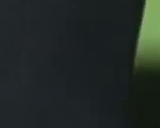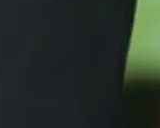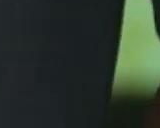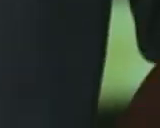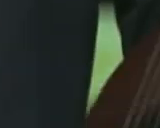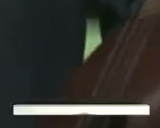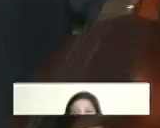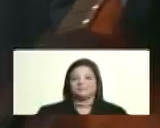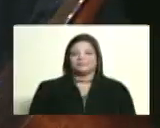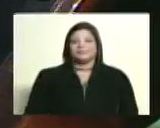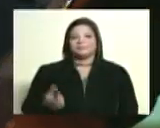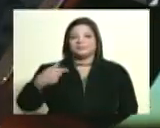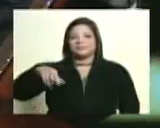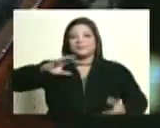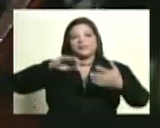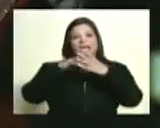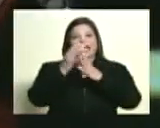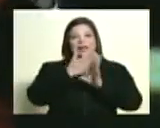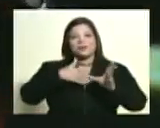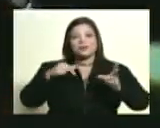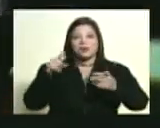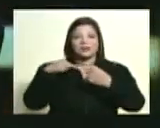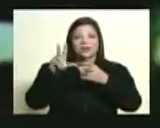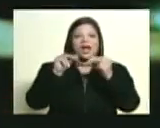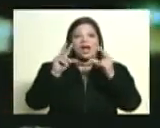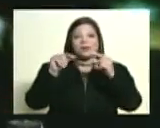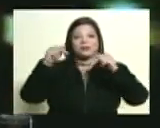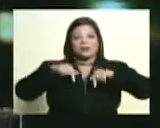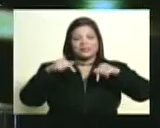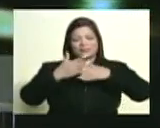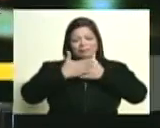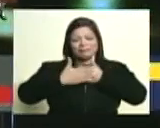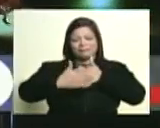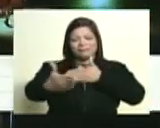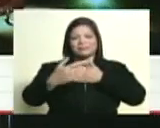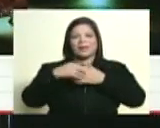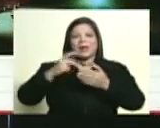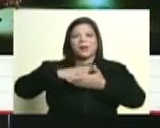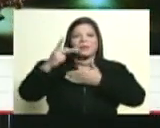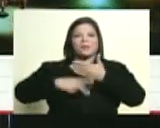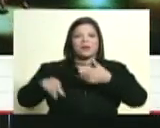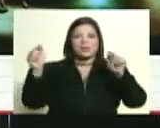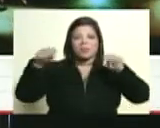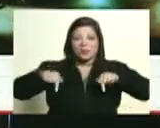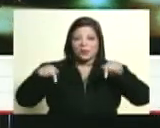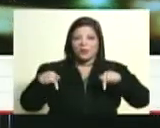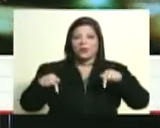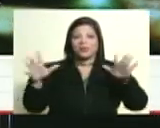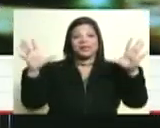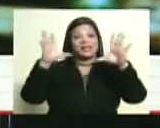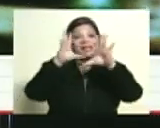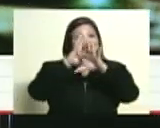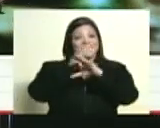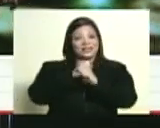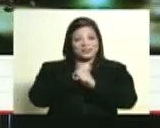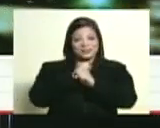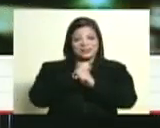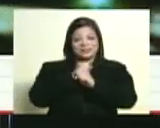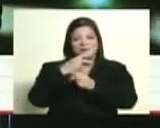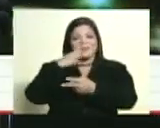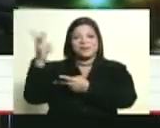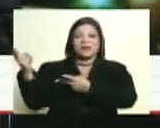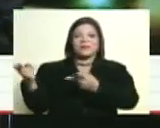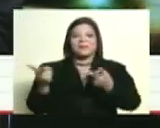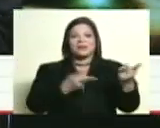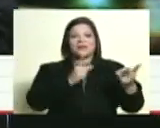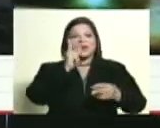El dueño de este 4, amigas y amigos, estará conversando con nosotros a lo largo del programa del día de hoy, de esta noche, mejor dicho. Bienvenidas